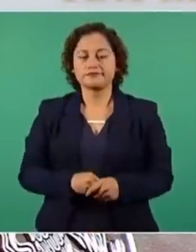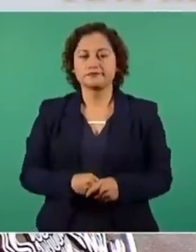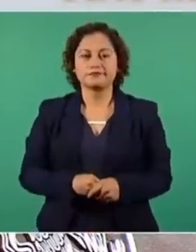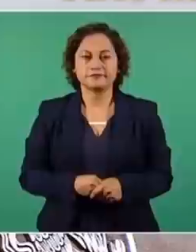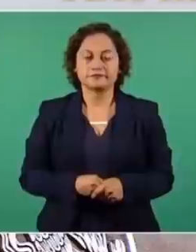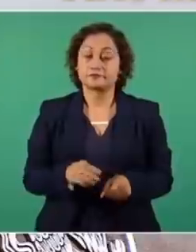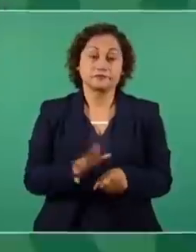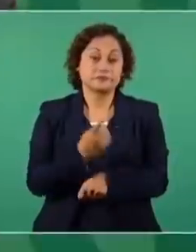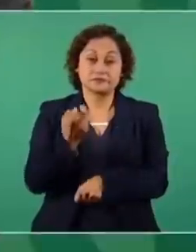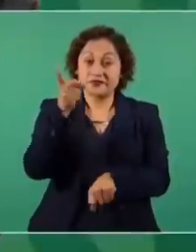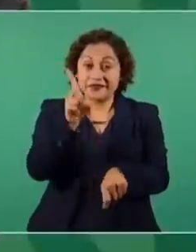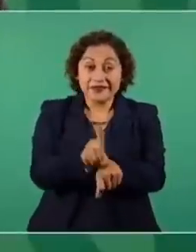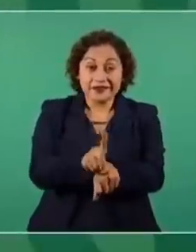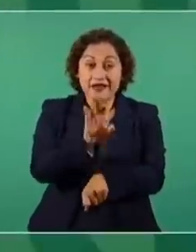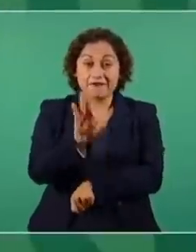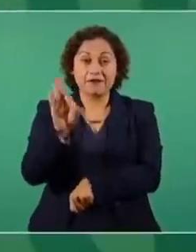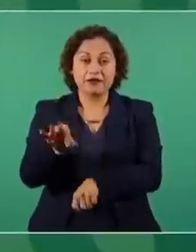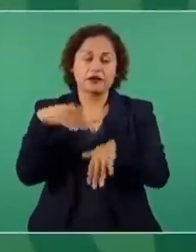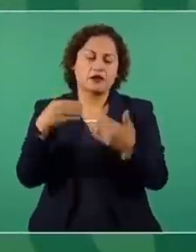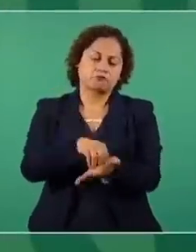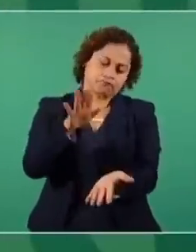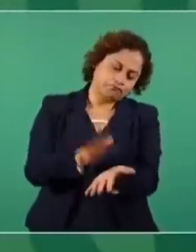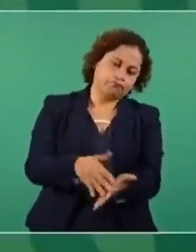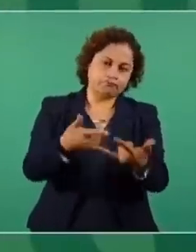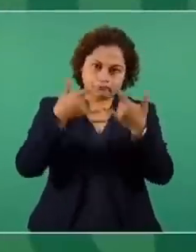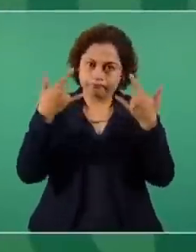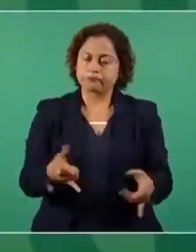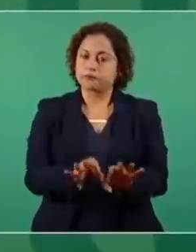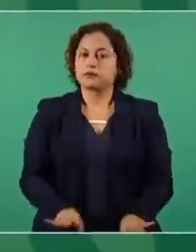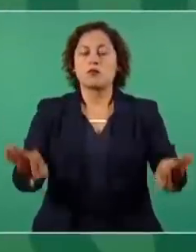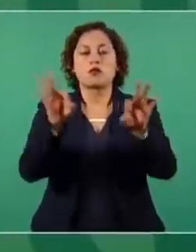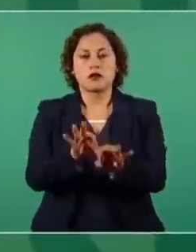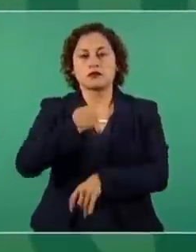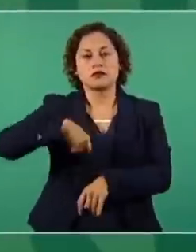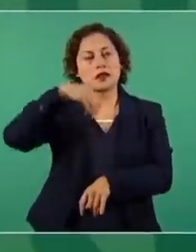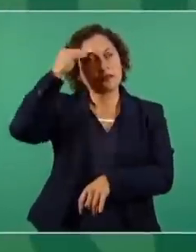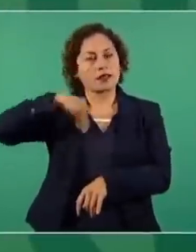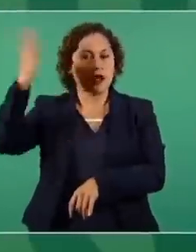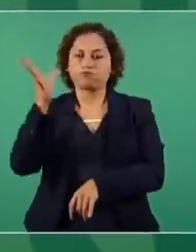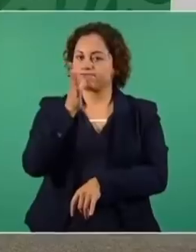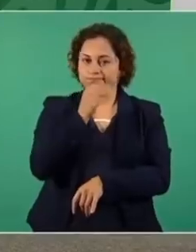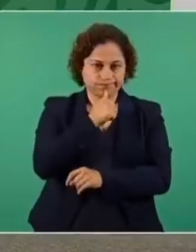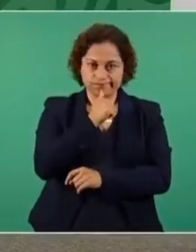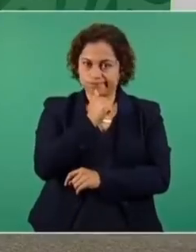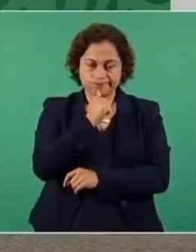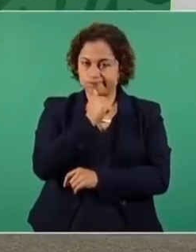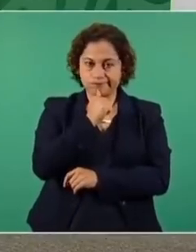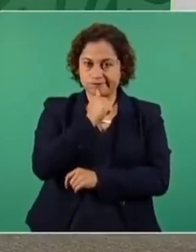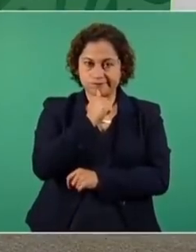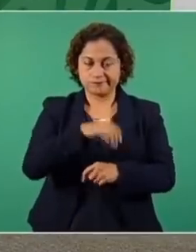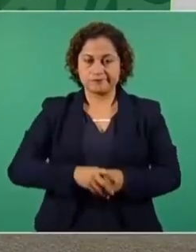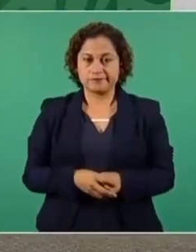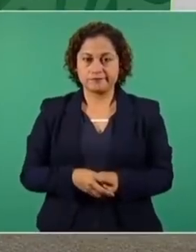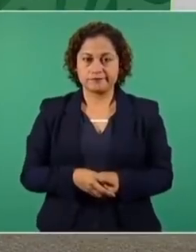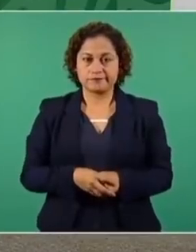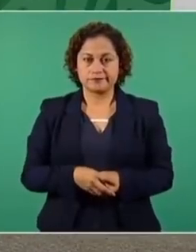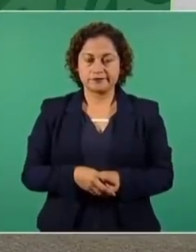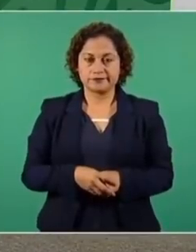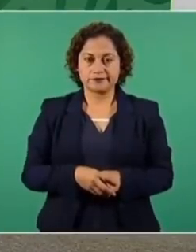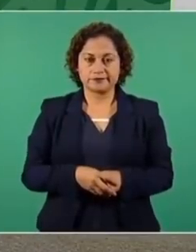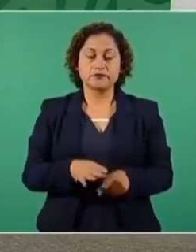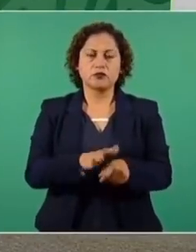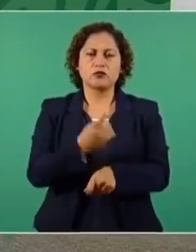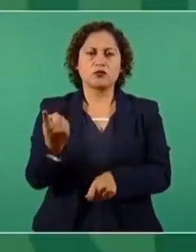Es una fecha histórica que no podemos olvidar, porque es